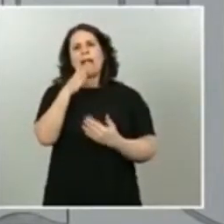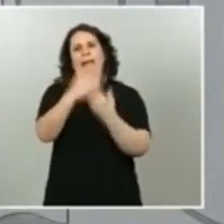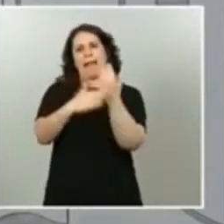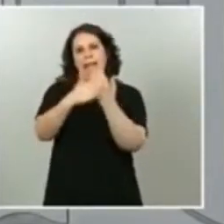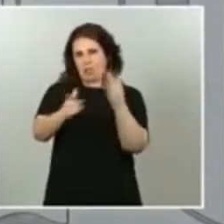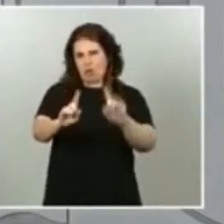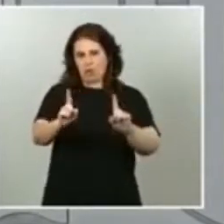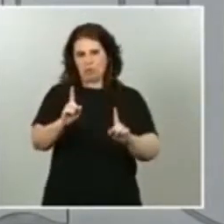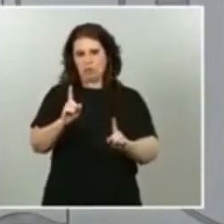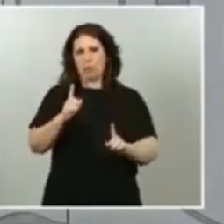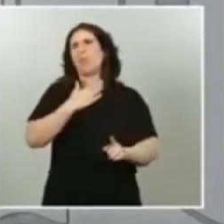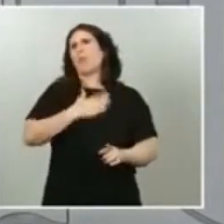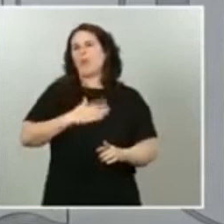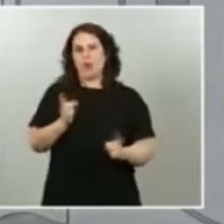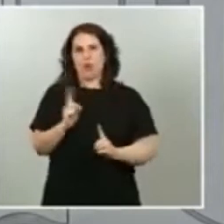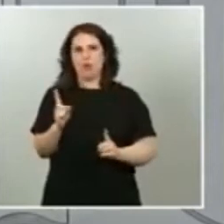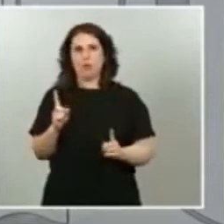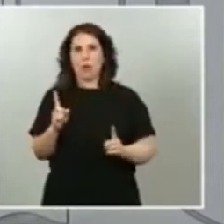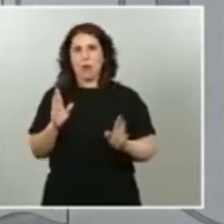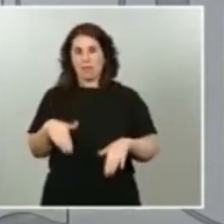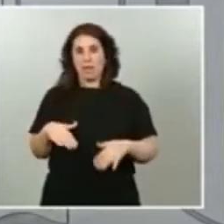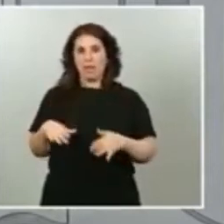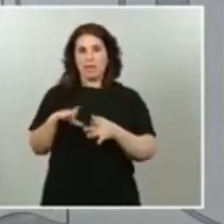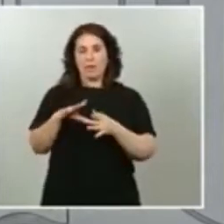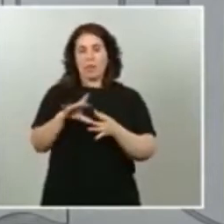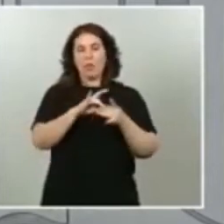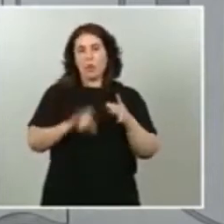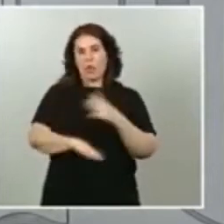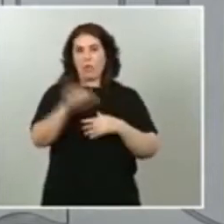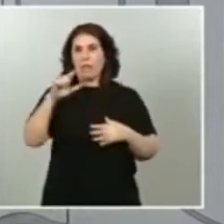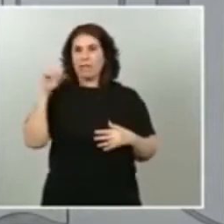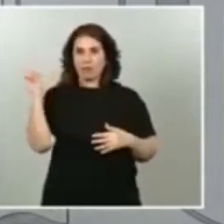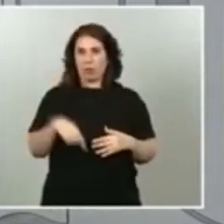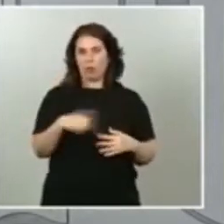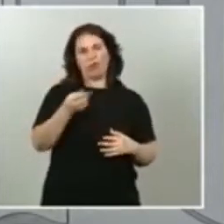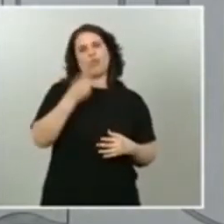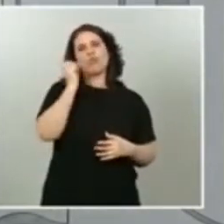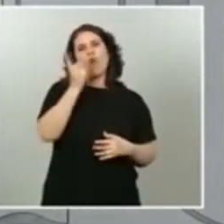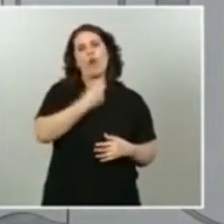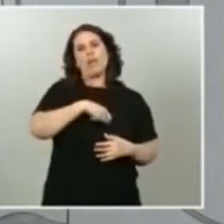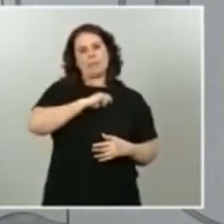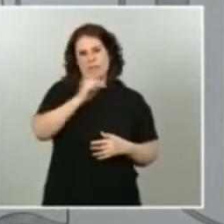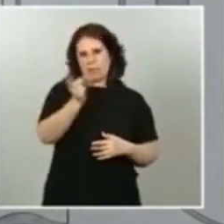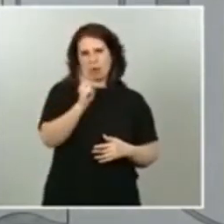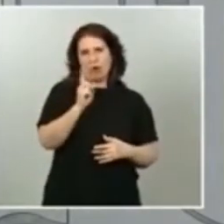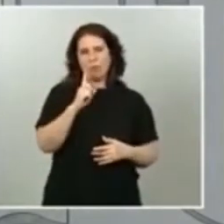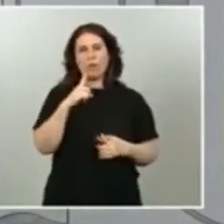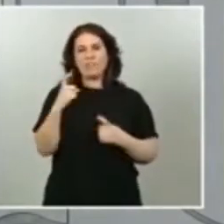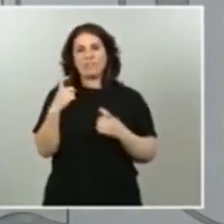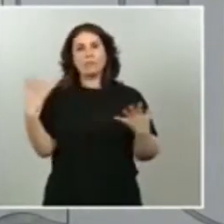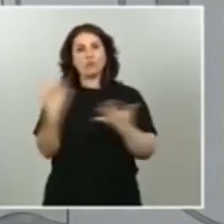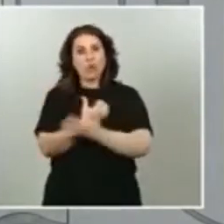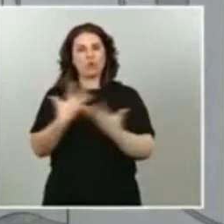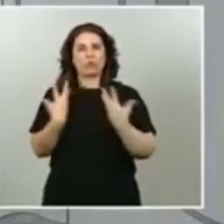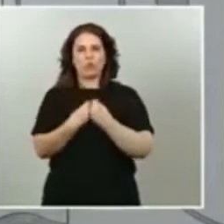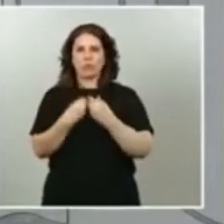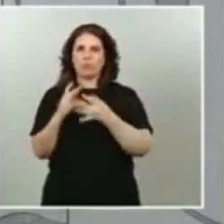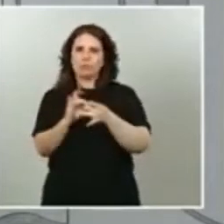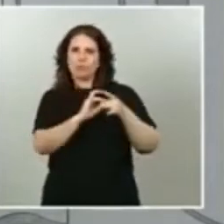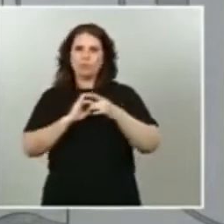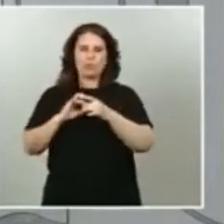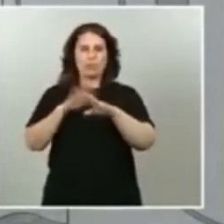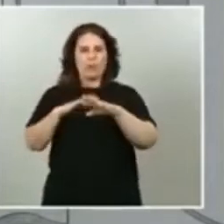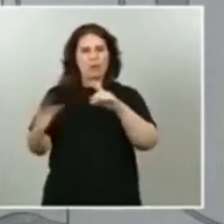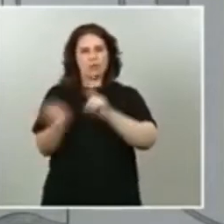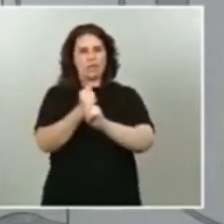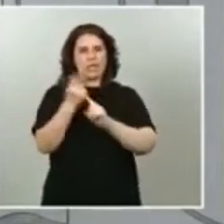el conjunto de la Unión Europea y en la que necesitamos que todos estemos a una para conseguir los fondos con los